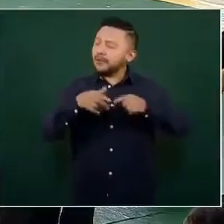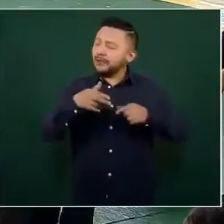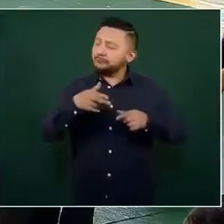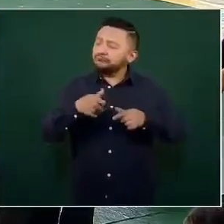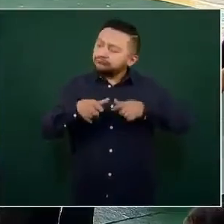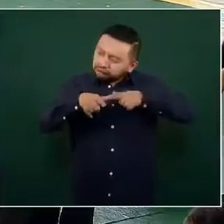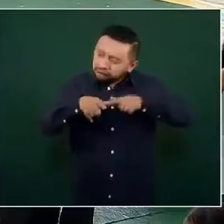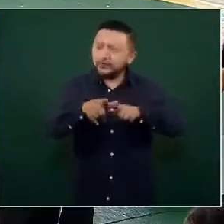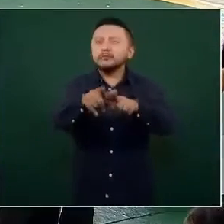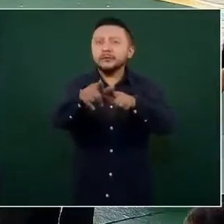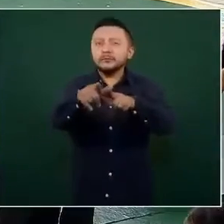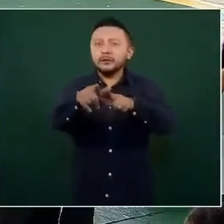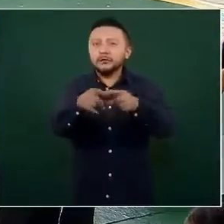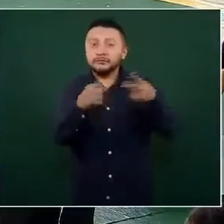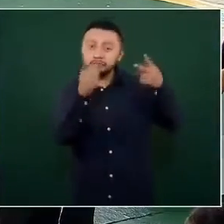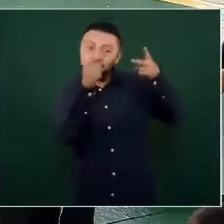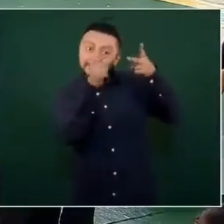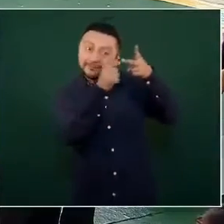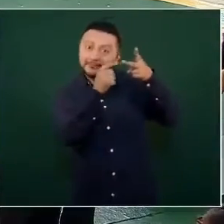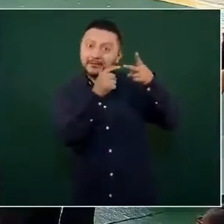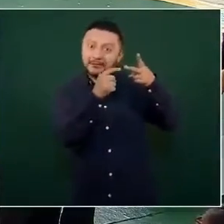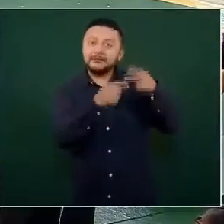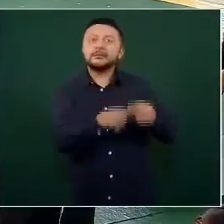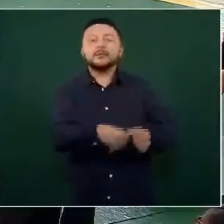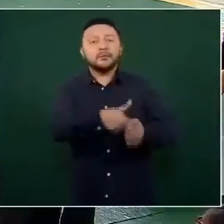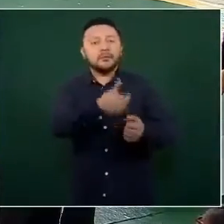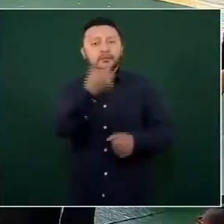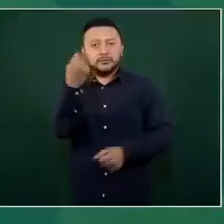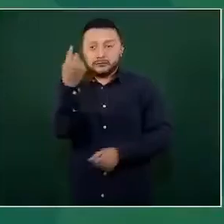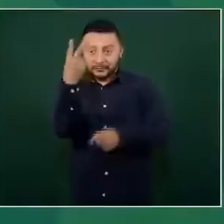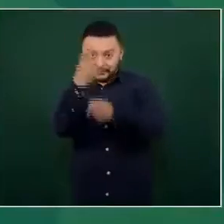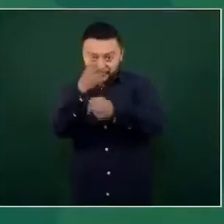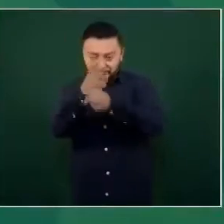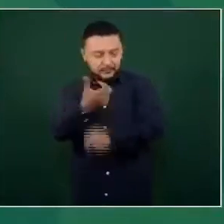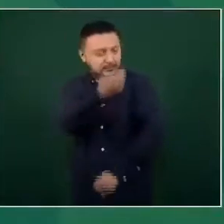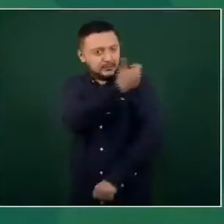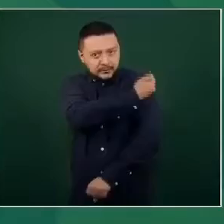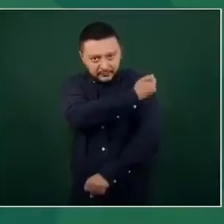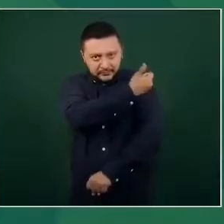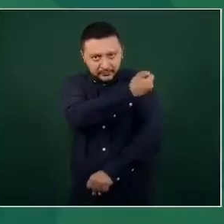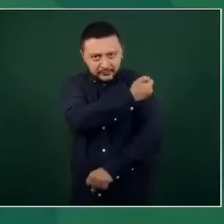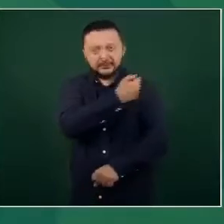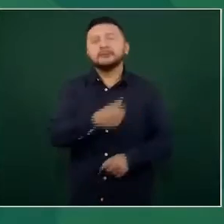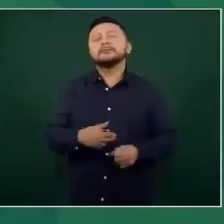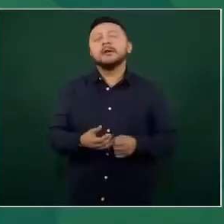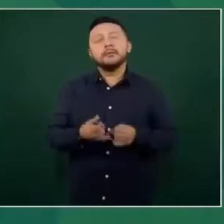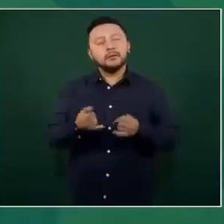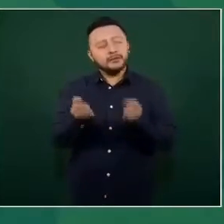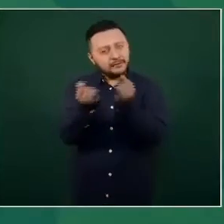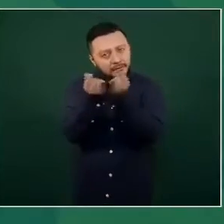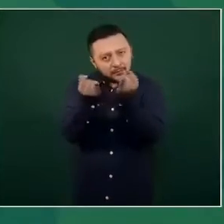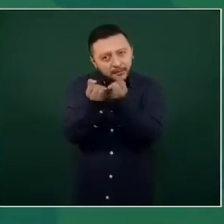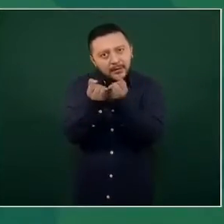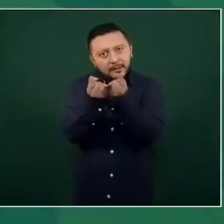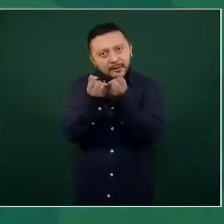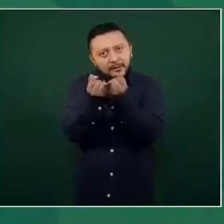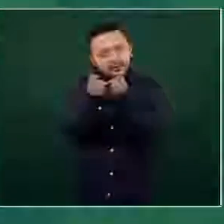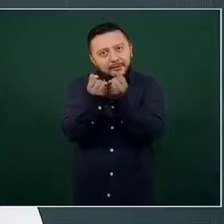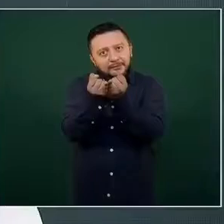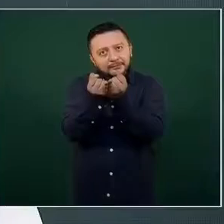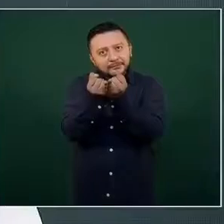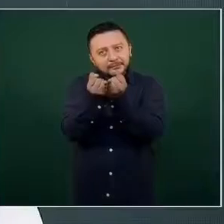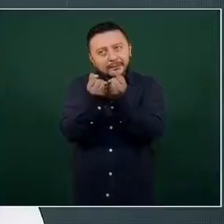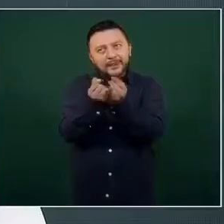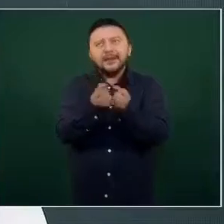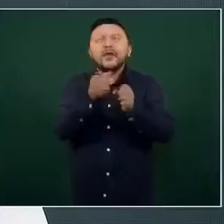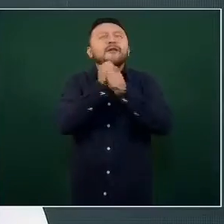con segundas dosis, vamos a continuar convenciendo a los que